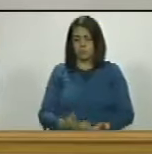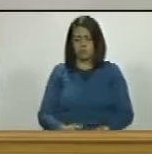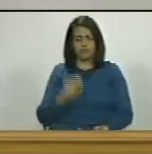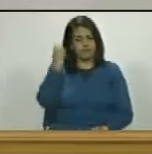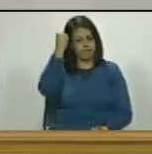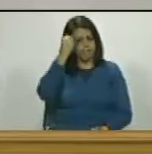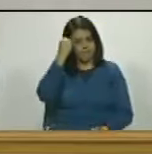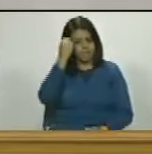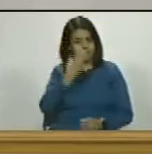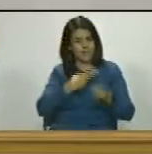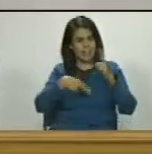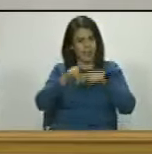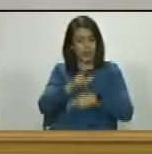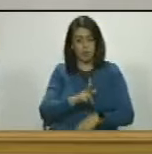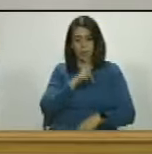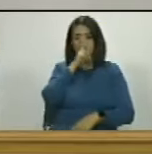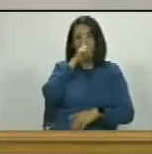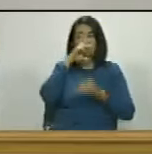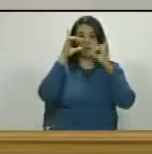imagínense el nivel de barbaridad